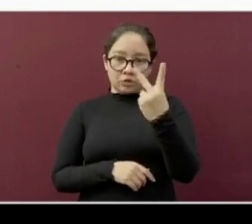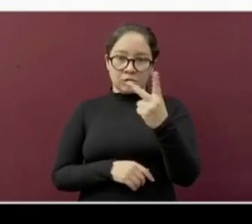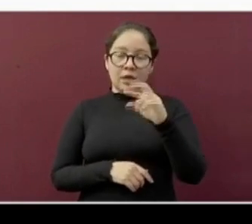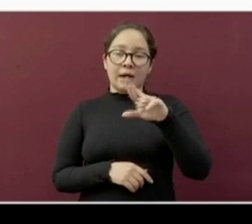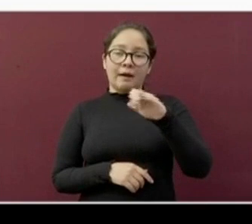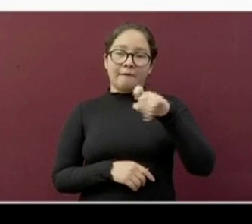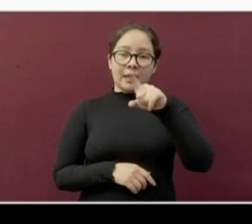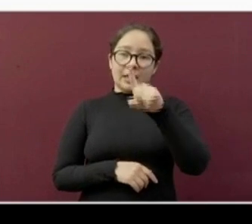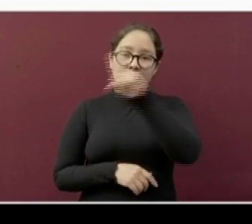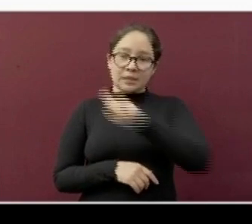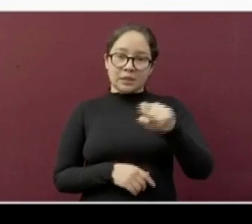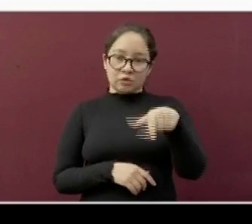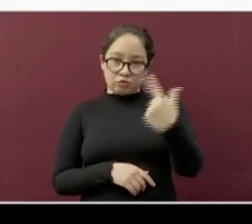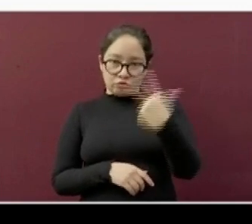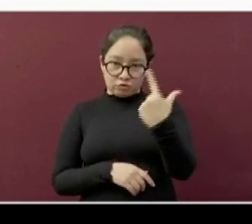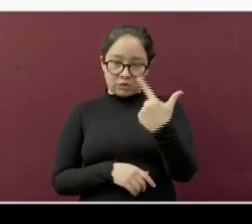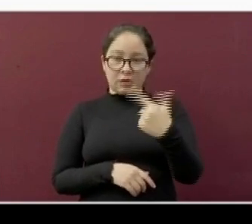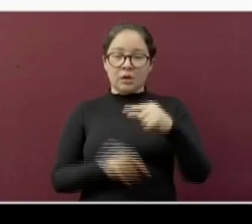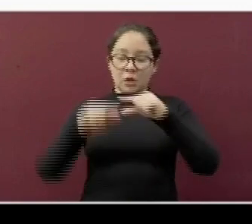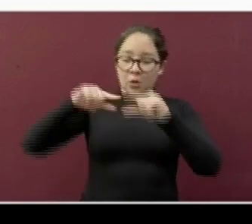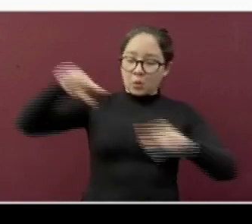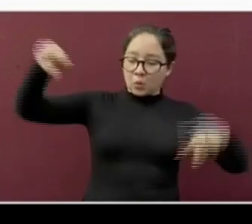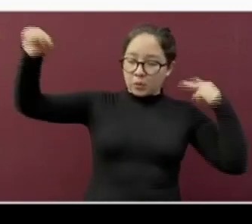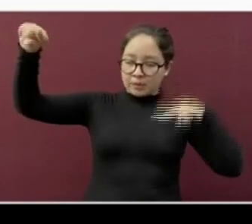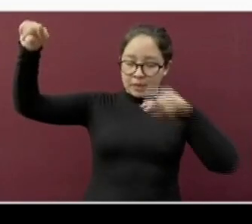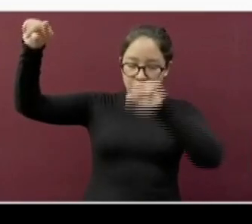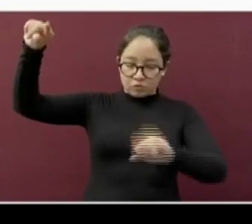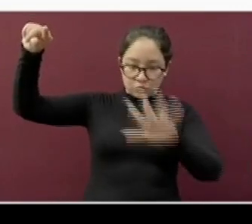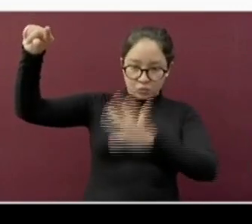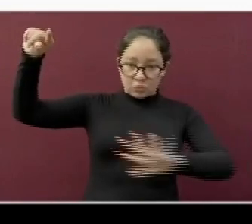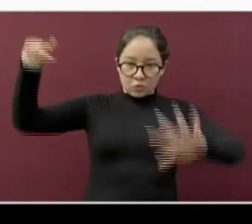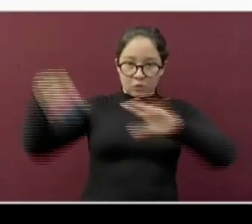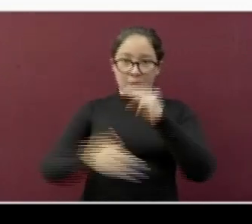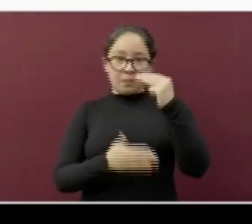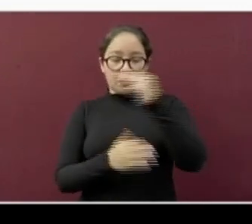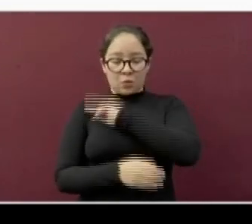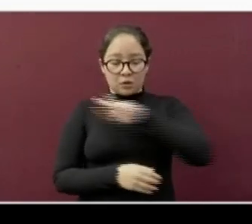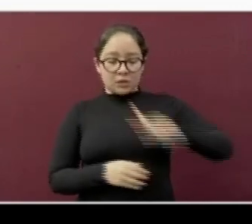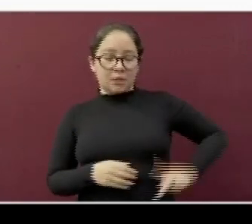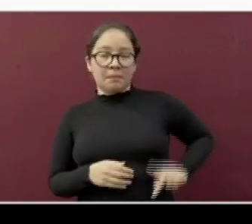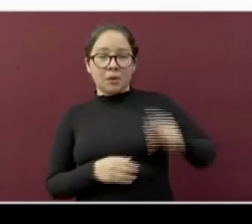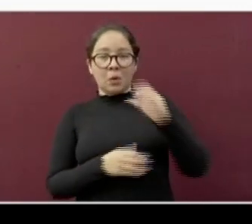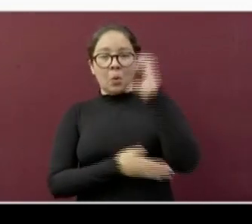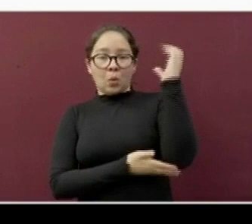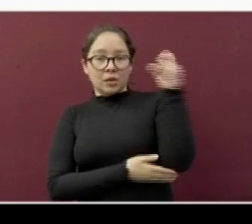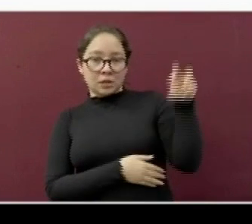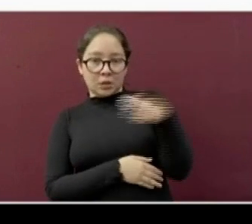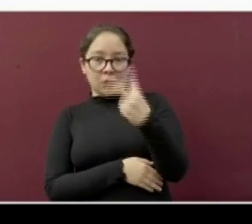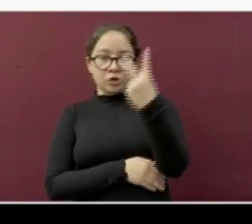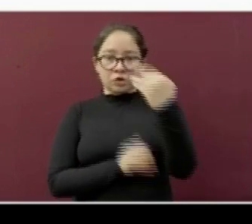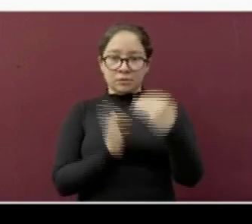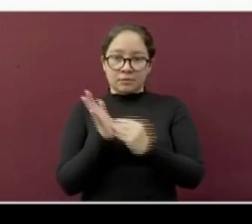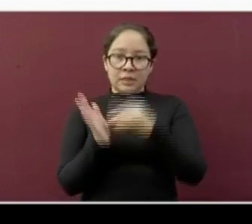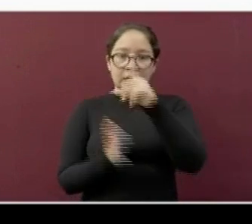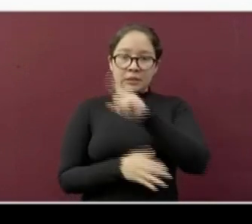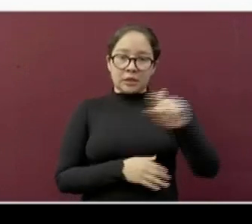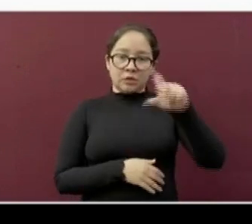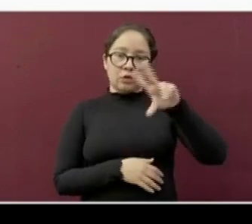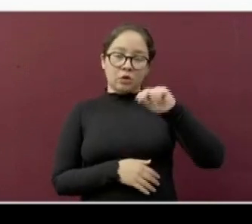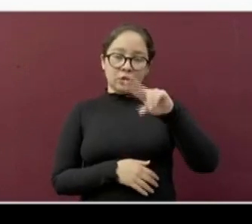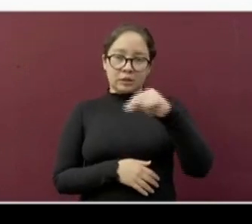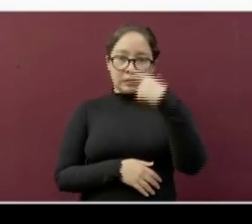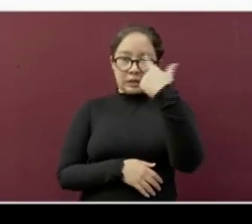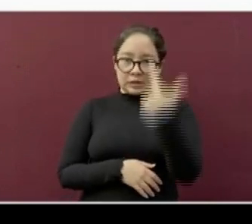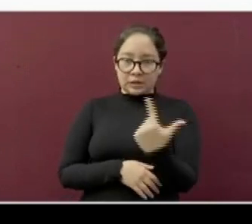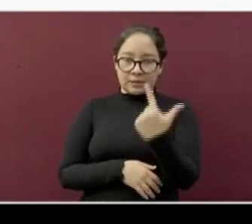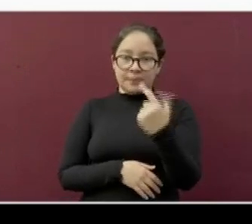Delgado, 112. En la región sur, son los municipios de Coatzacoalcos, con 2,187